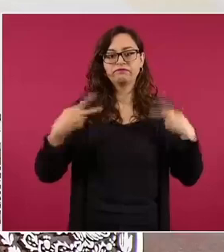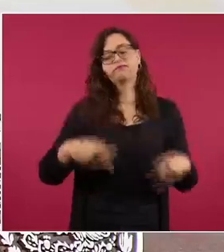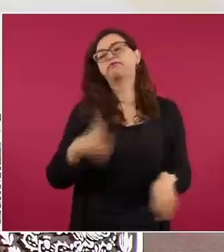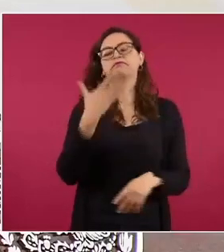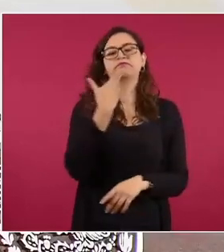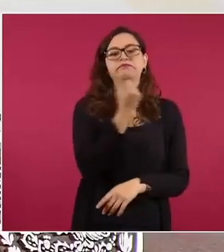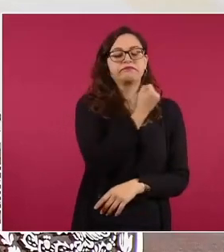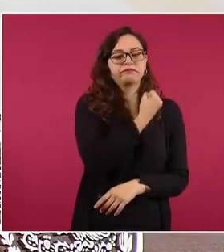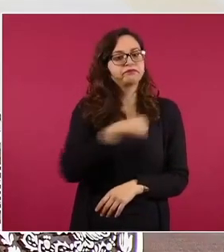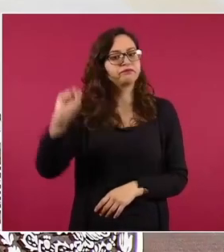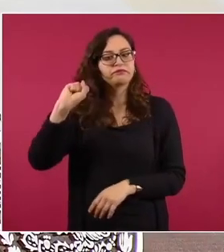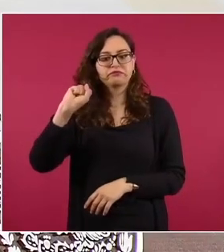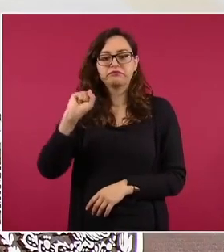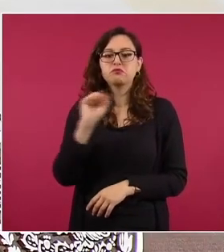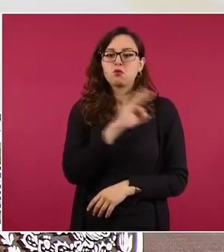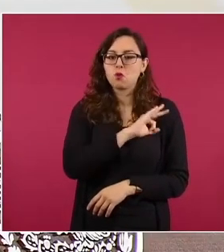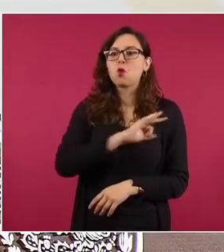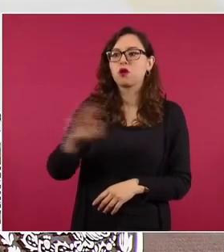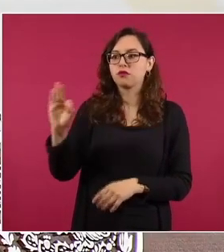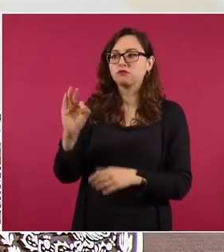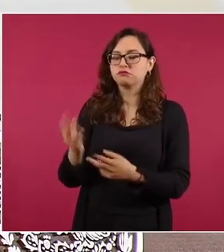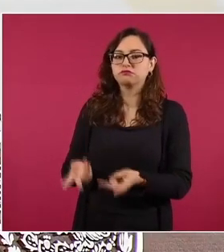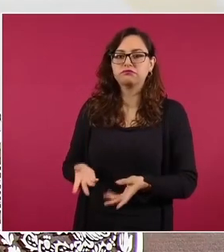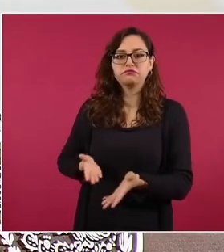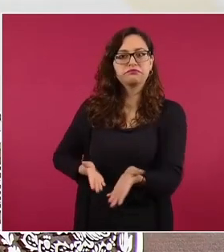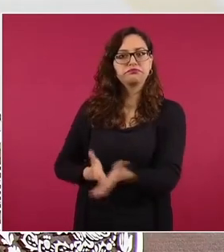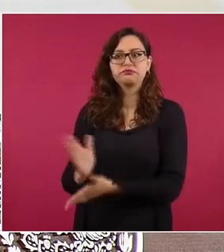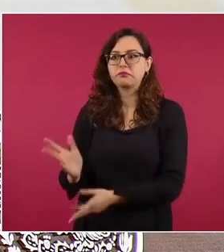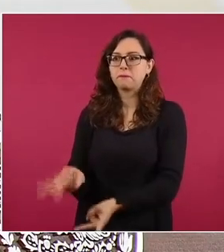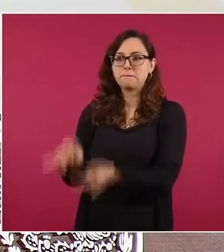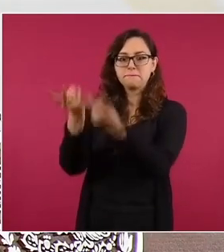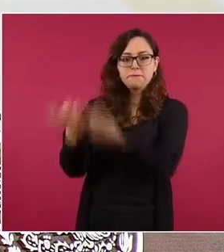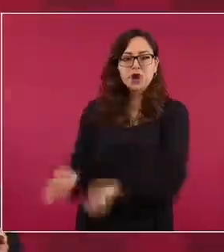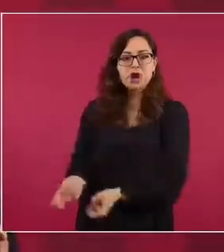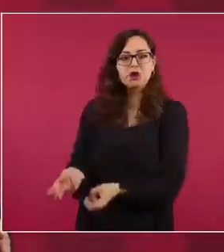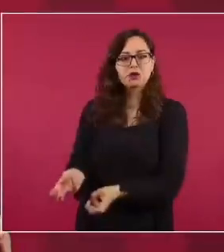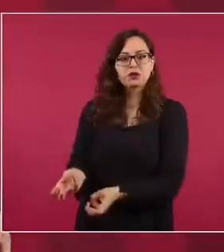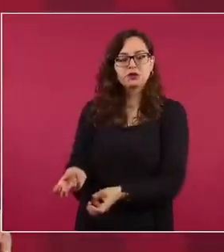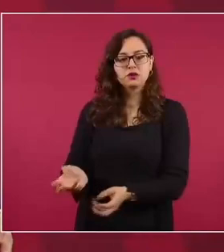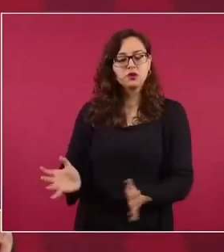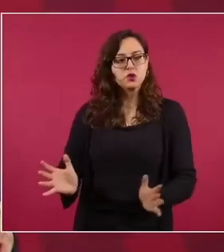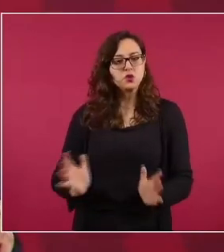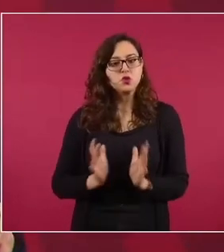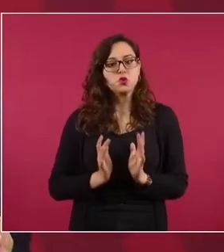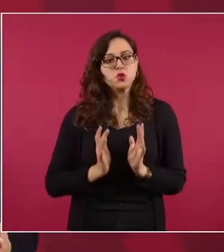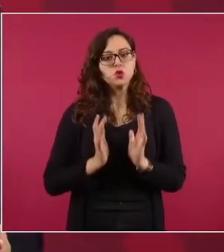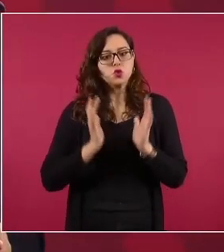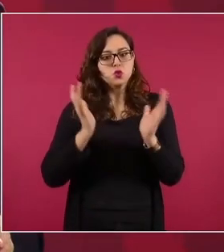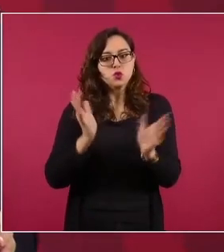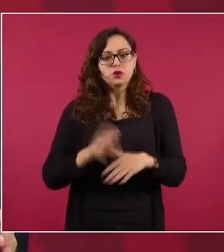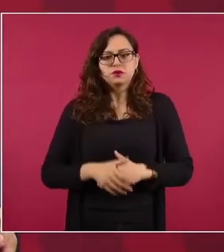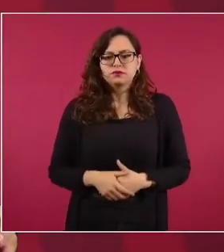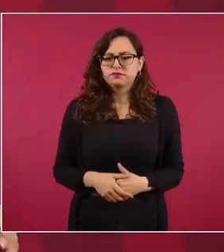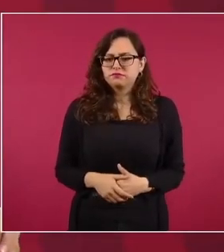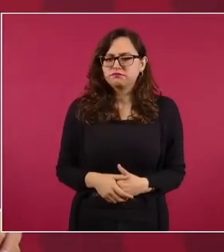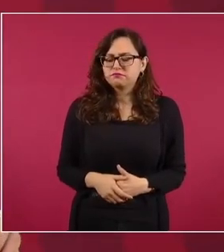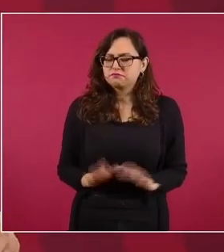No sé si en México haya